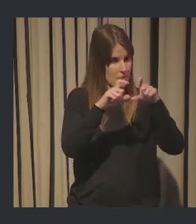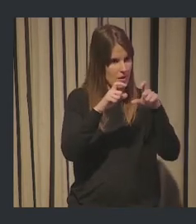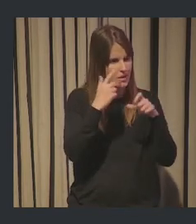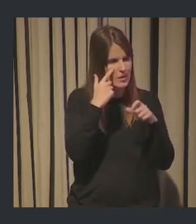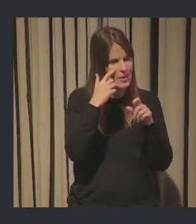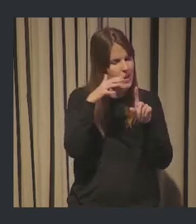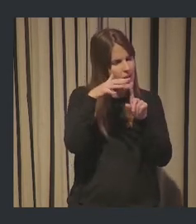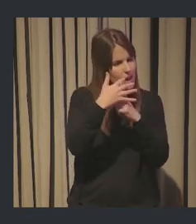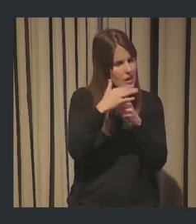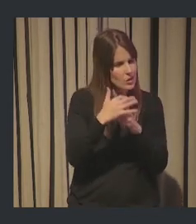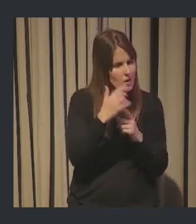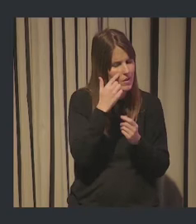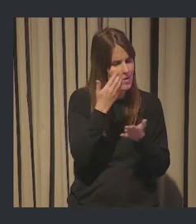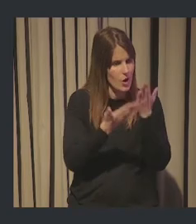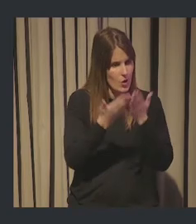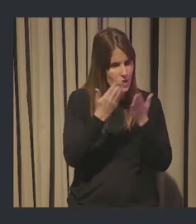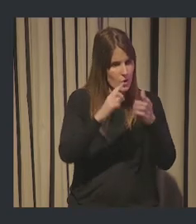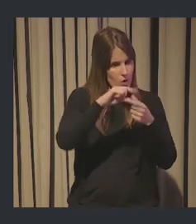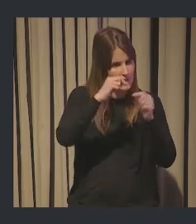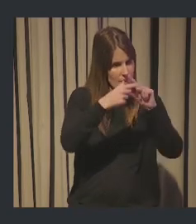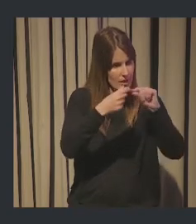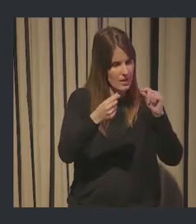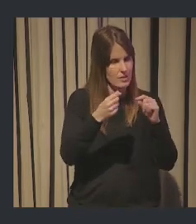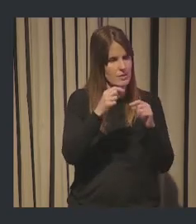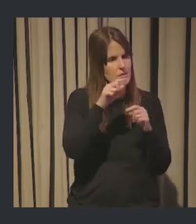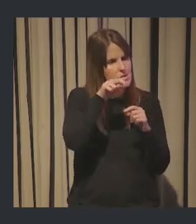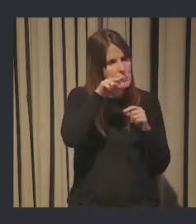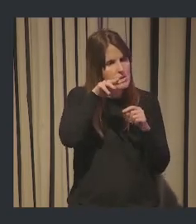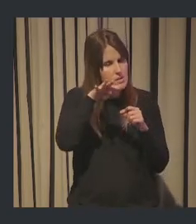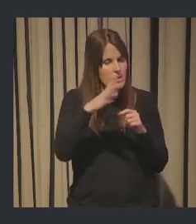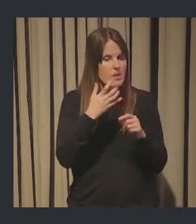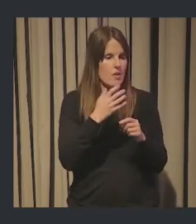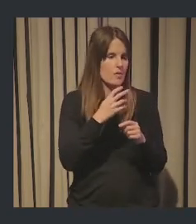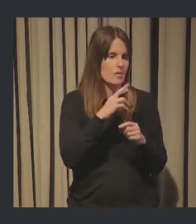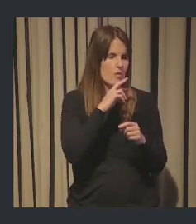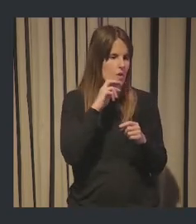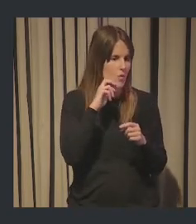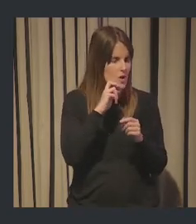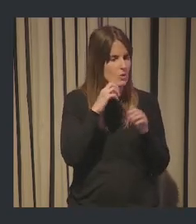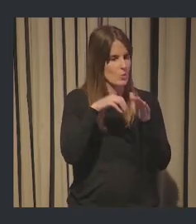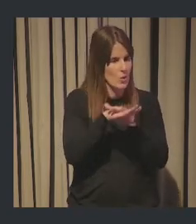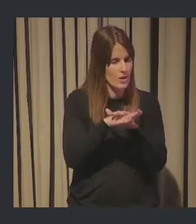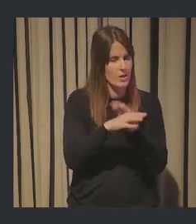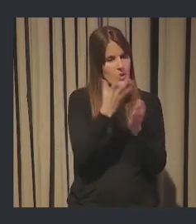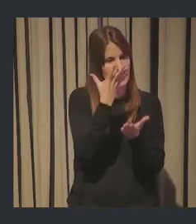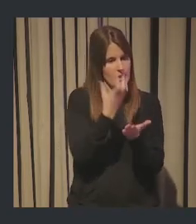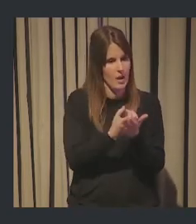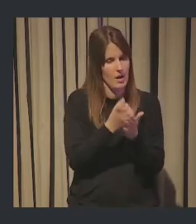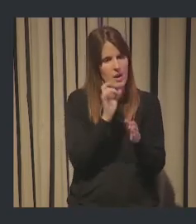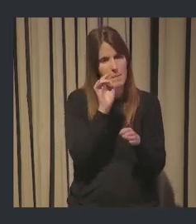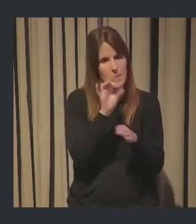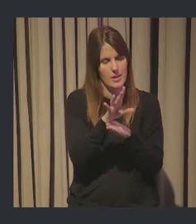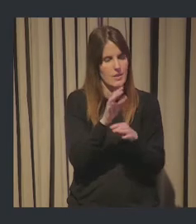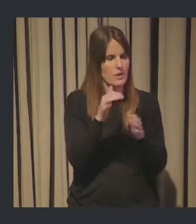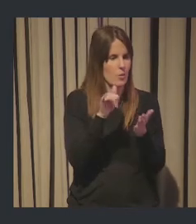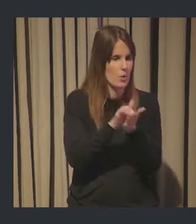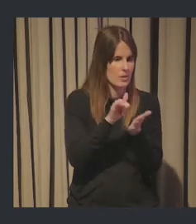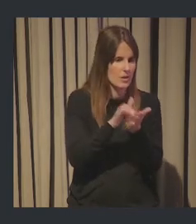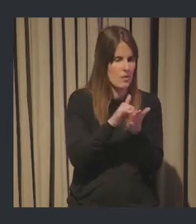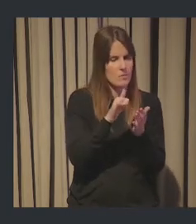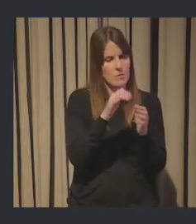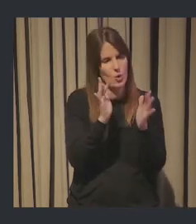una valoración con estrellitas, la posibilidad de guardarlo en favoritos, de descargaroslo, de mandarlo por LinkedIn o por WhatsApp a vuestros